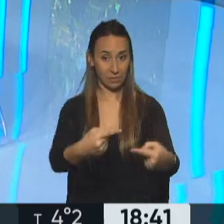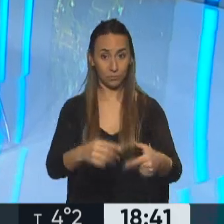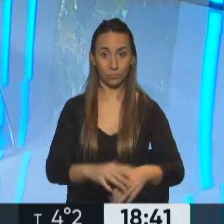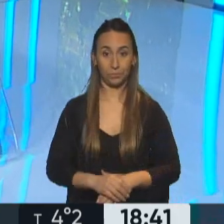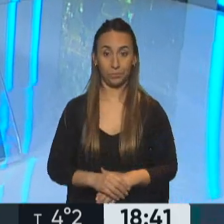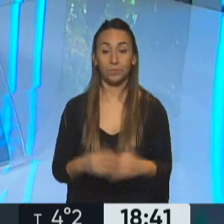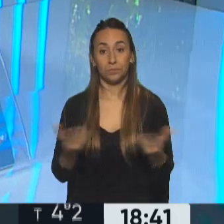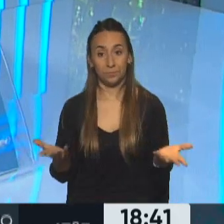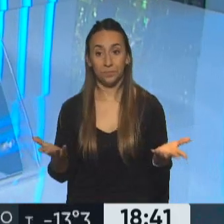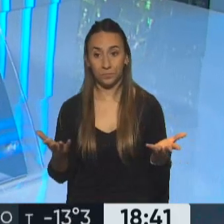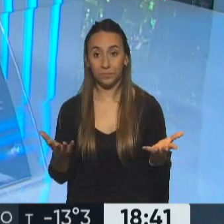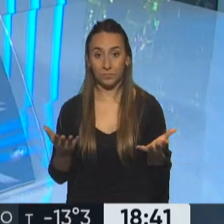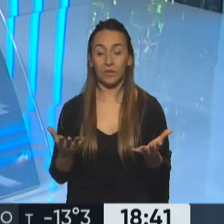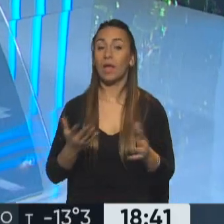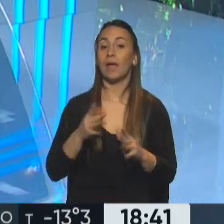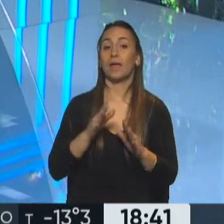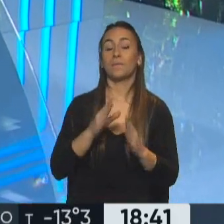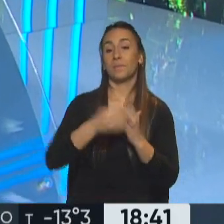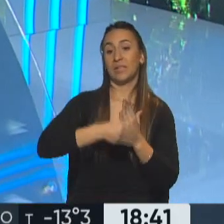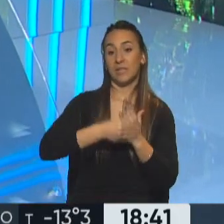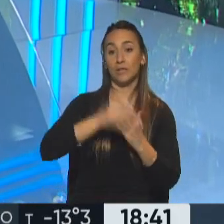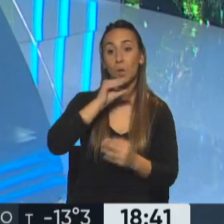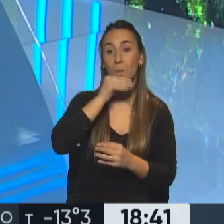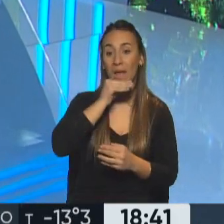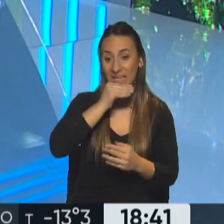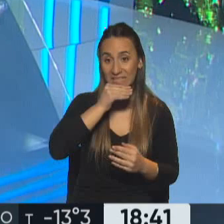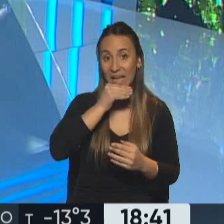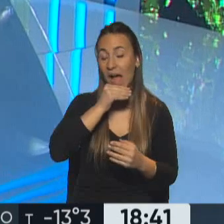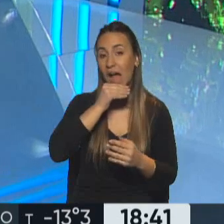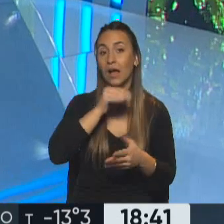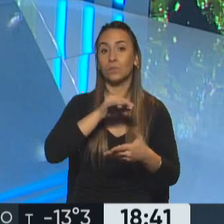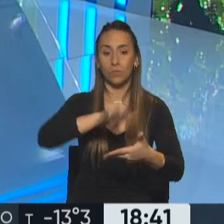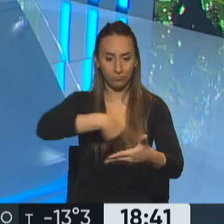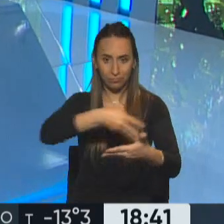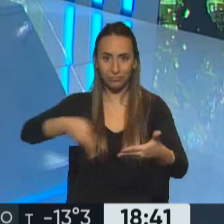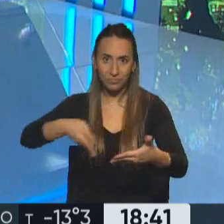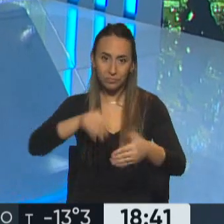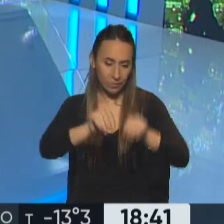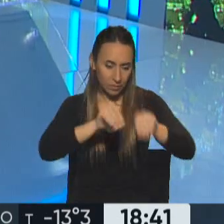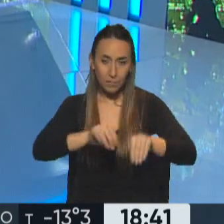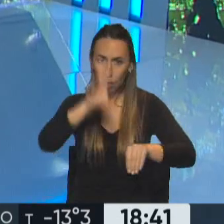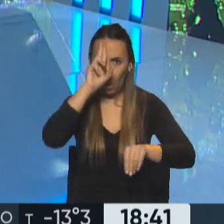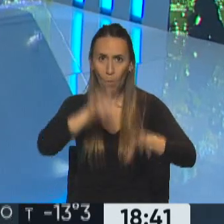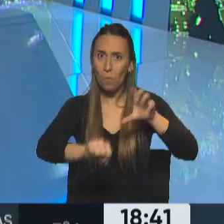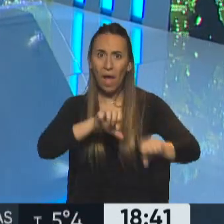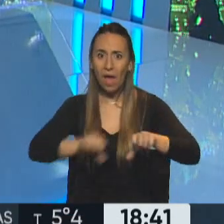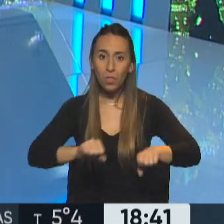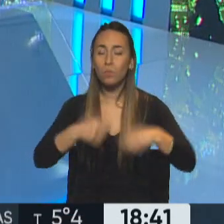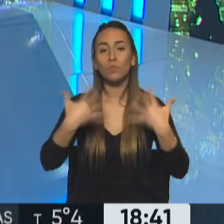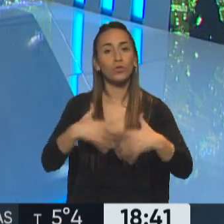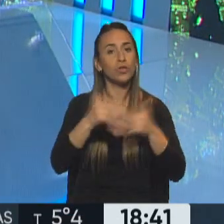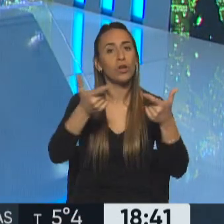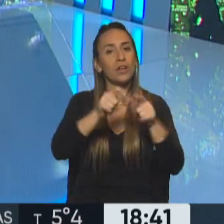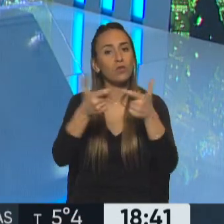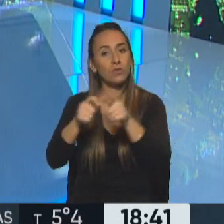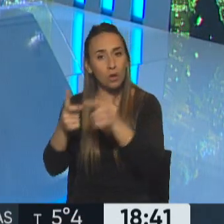Y está recargada la agenda del ministro Sergio Massa en una semana clave, en donde se trabajan en reuniones para los